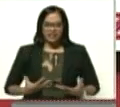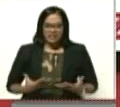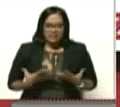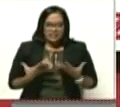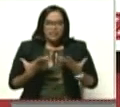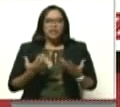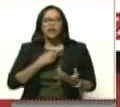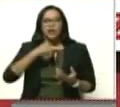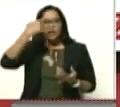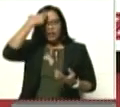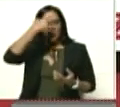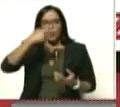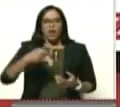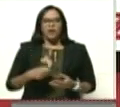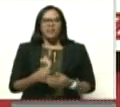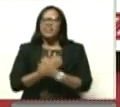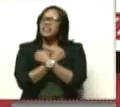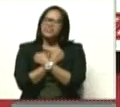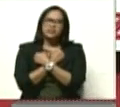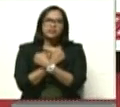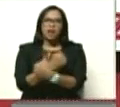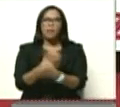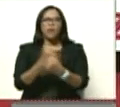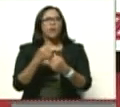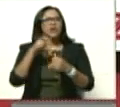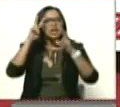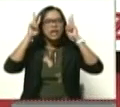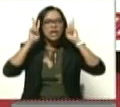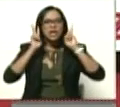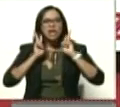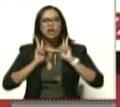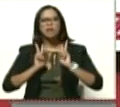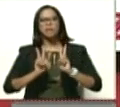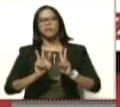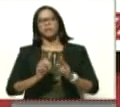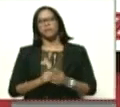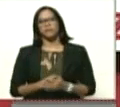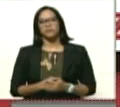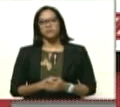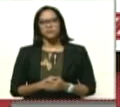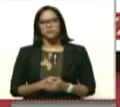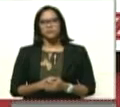que es nuestro pueblo. Y ese amor puro. Puro.